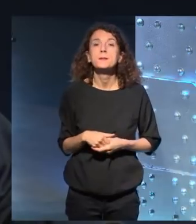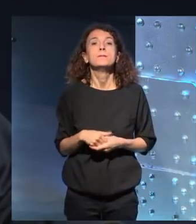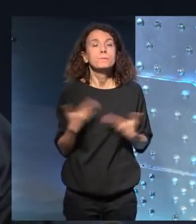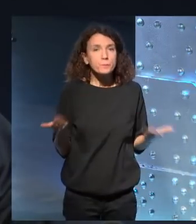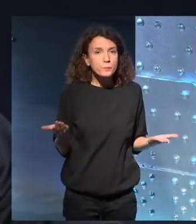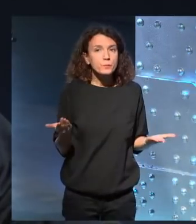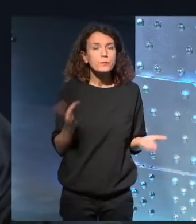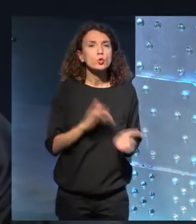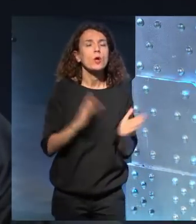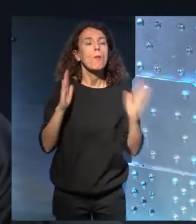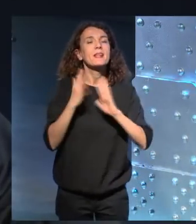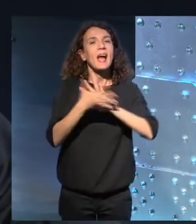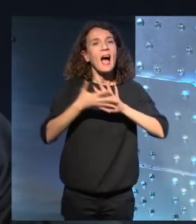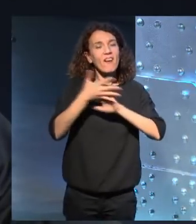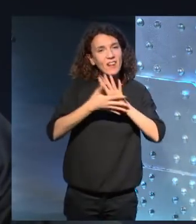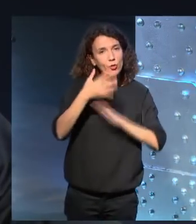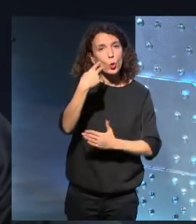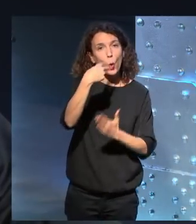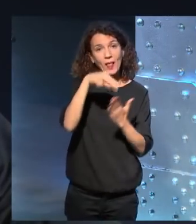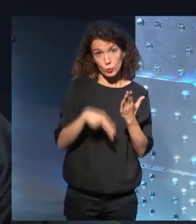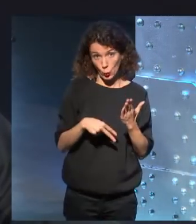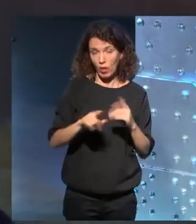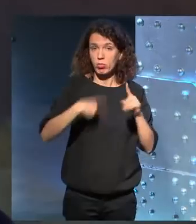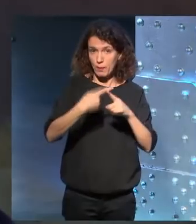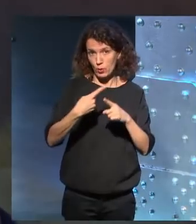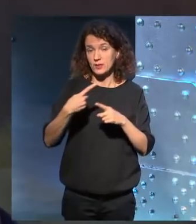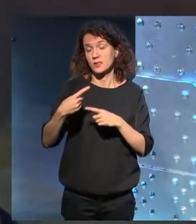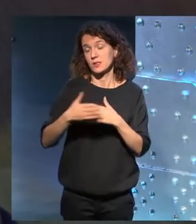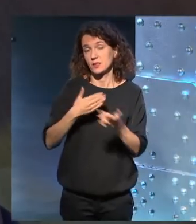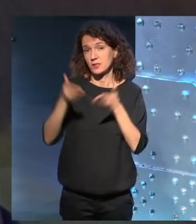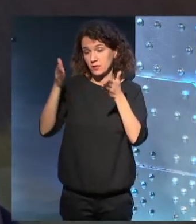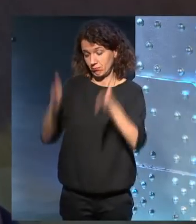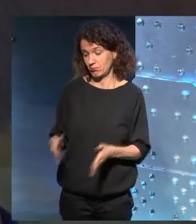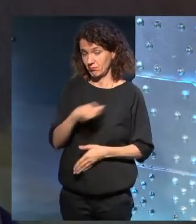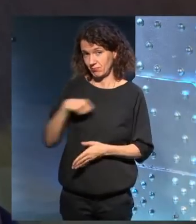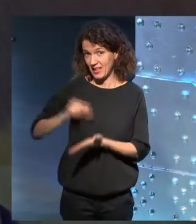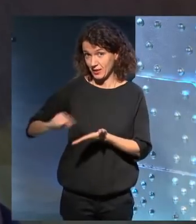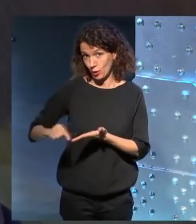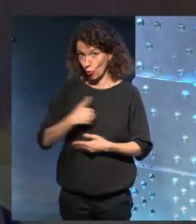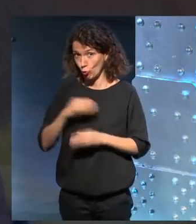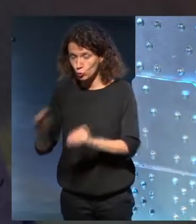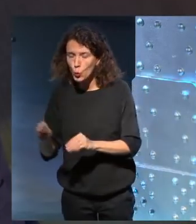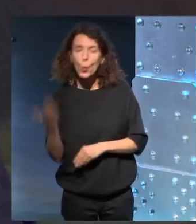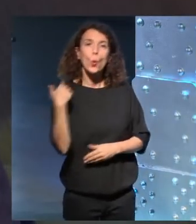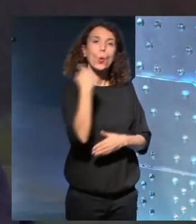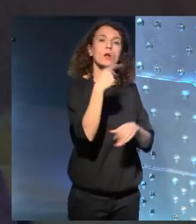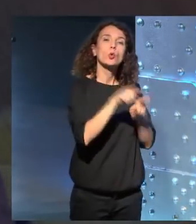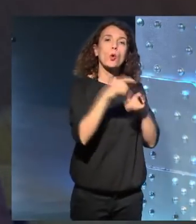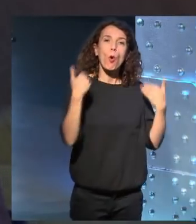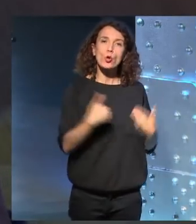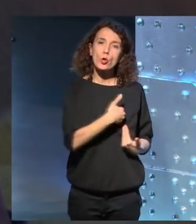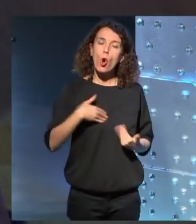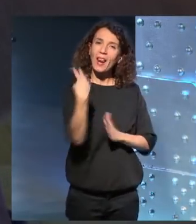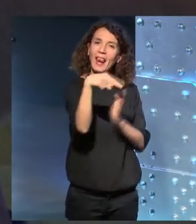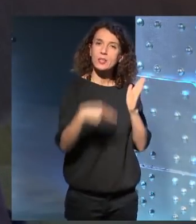Y hay un momento, hablando de la lectura, luego pasaremos al aire escritor, que hablas de, que dices que fuiste un lector